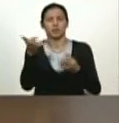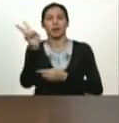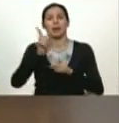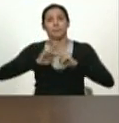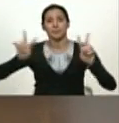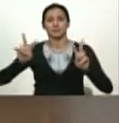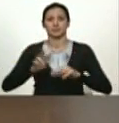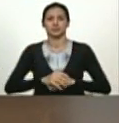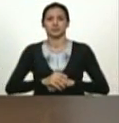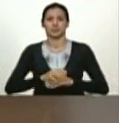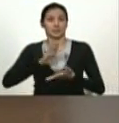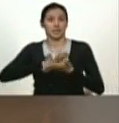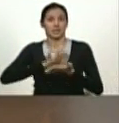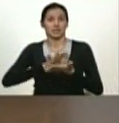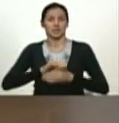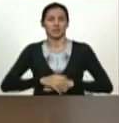problemas. Ahora,